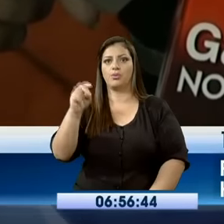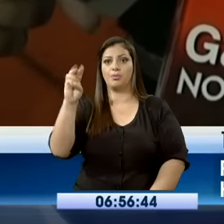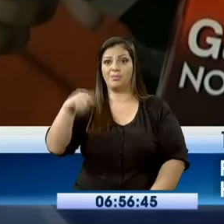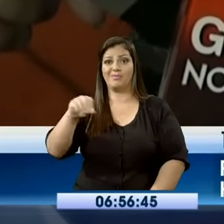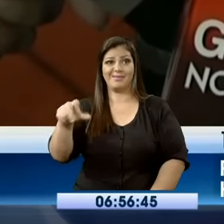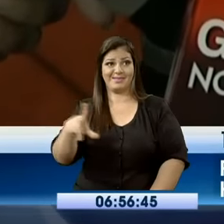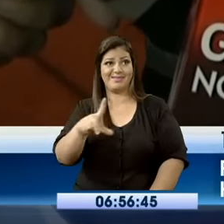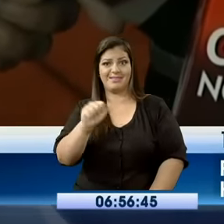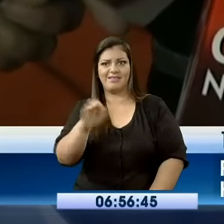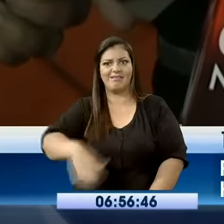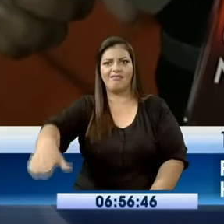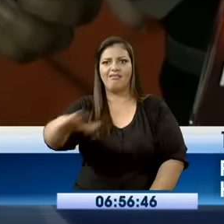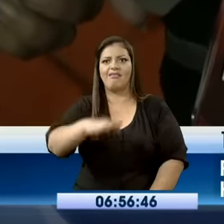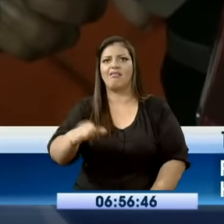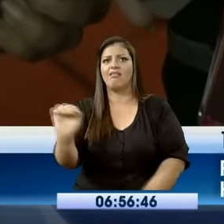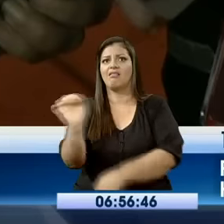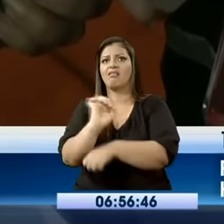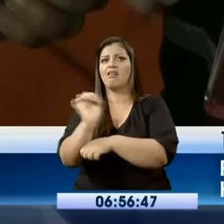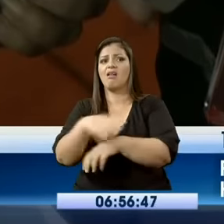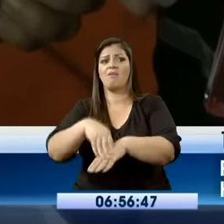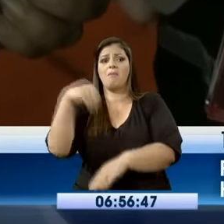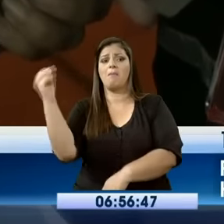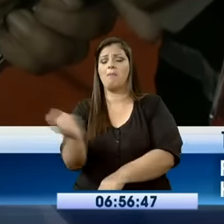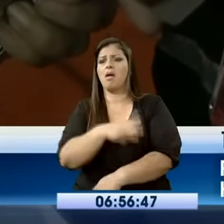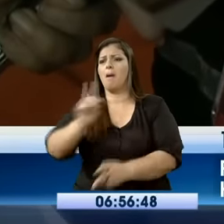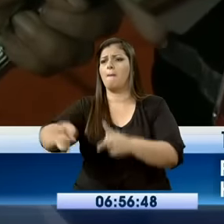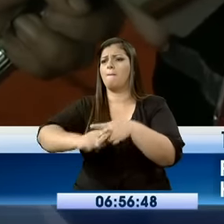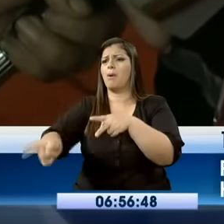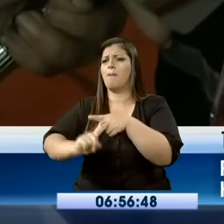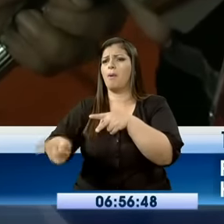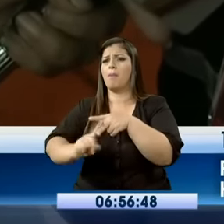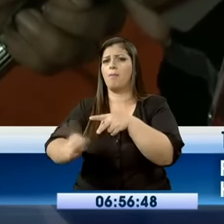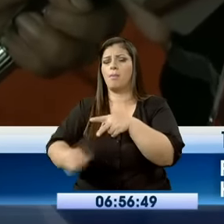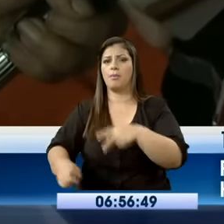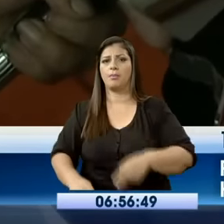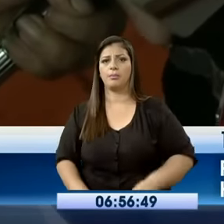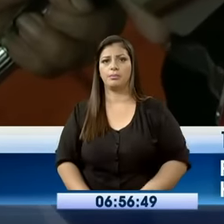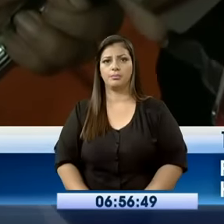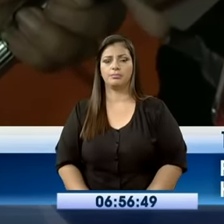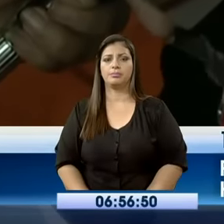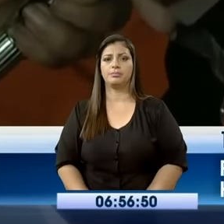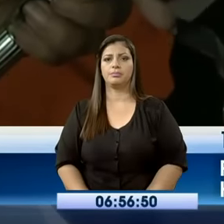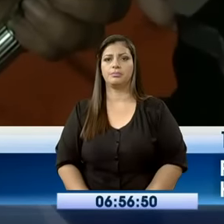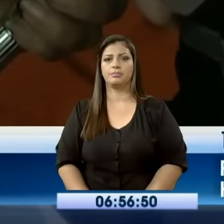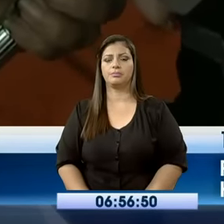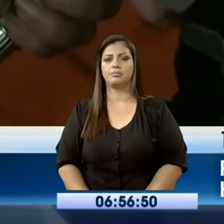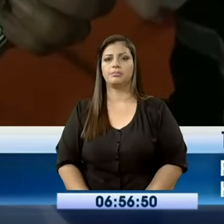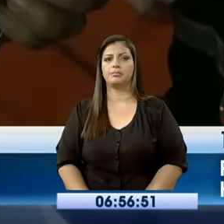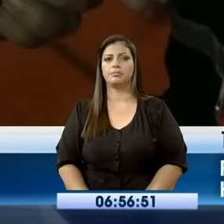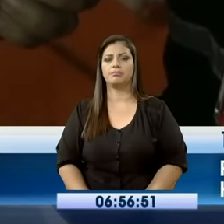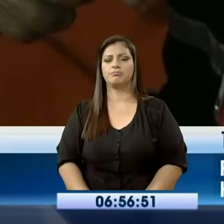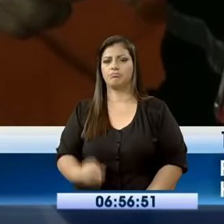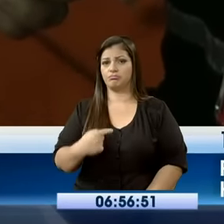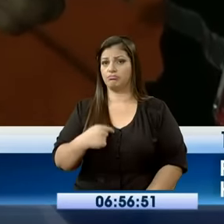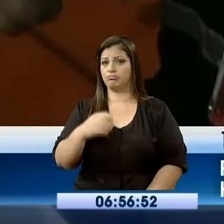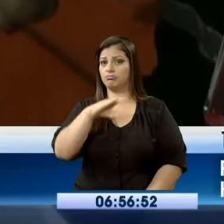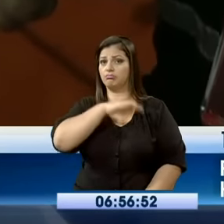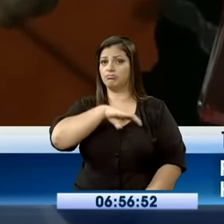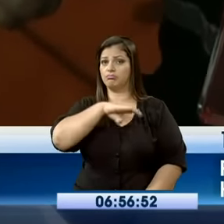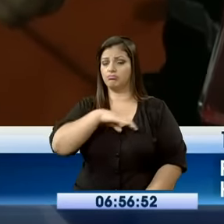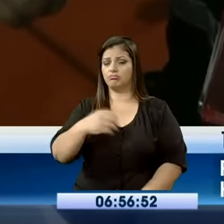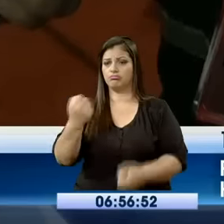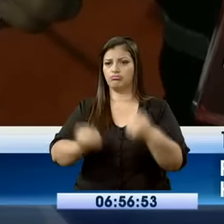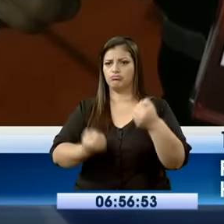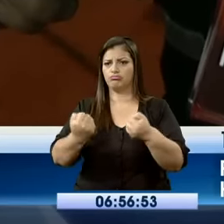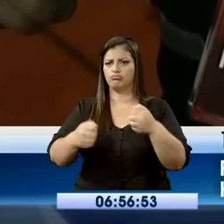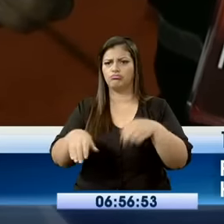iba adelante de este vehículo y ese también aceleró la marcha. Comenzamos a hacer maniobras evasivas por todo el centro